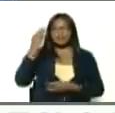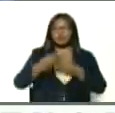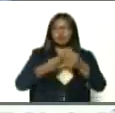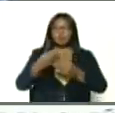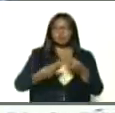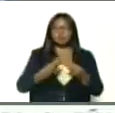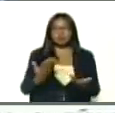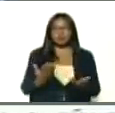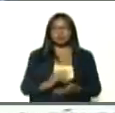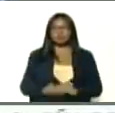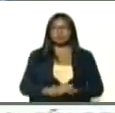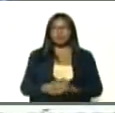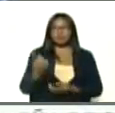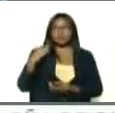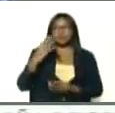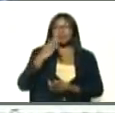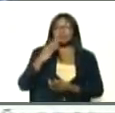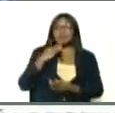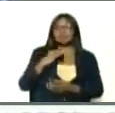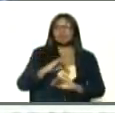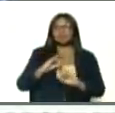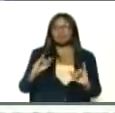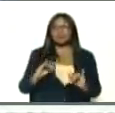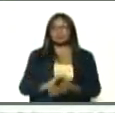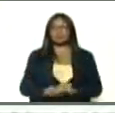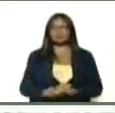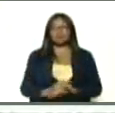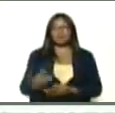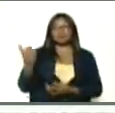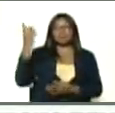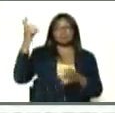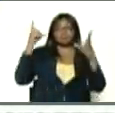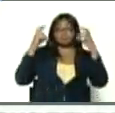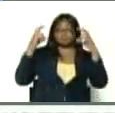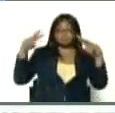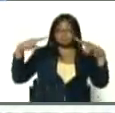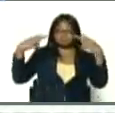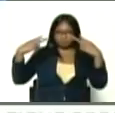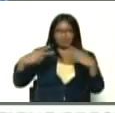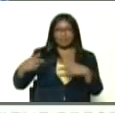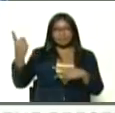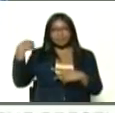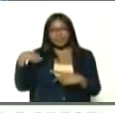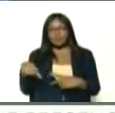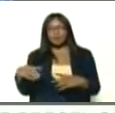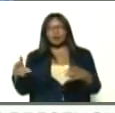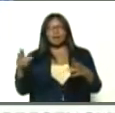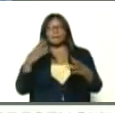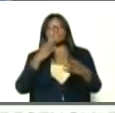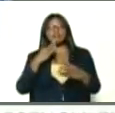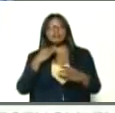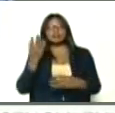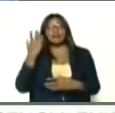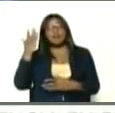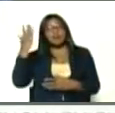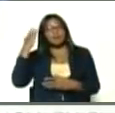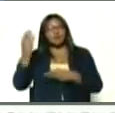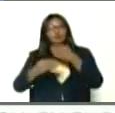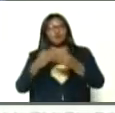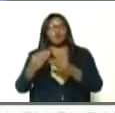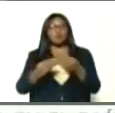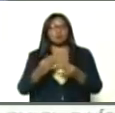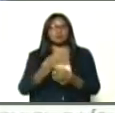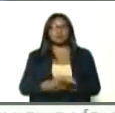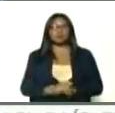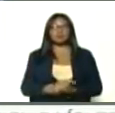cómo hacerlo, tenemos la experiencia, oído, tenemos la experiencia, y sabemos cómo hacerlo, cuento